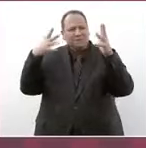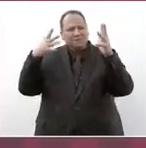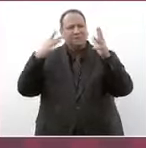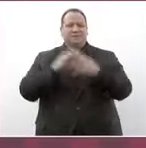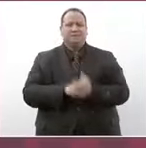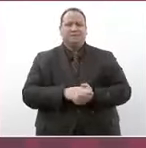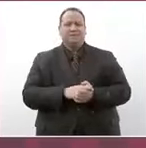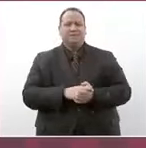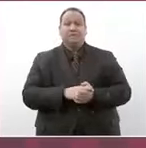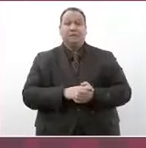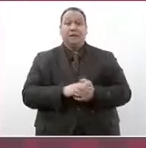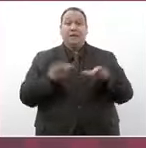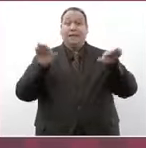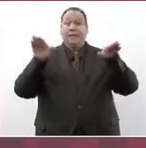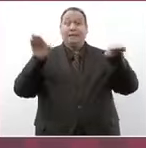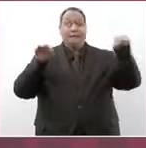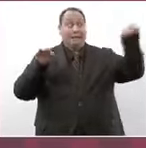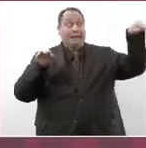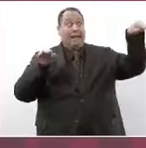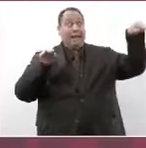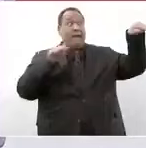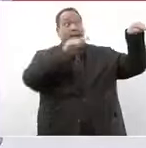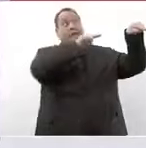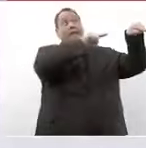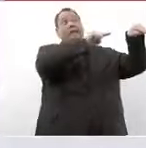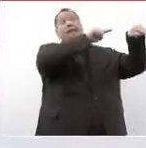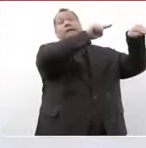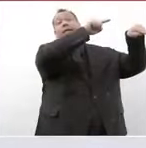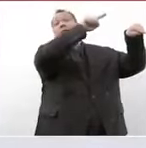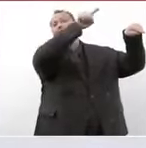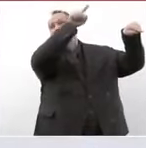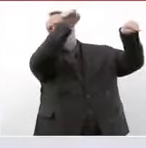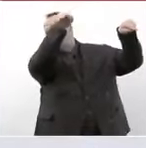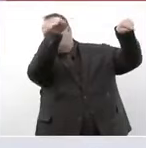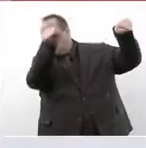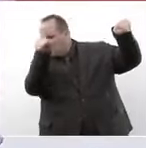desde el aeropuerto hasta